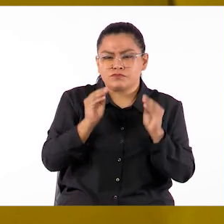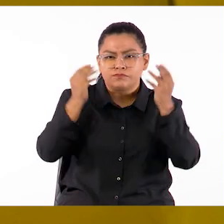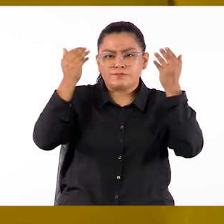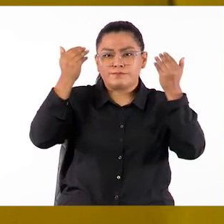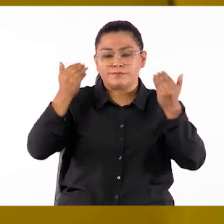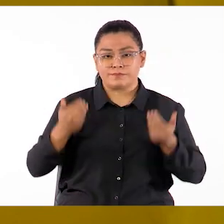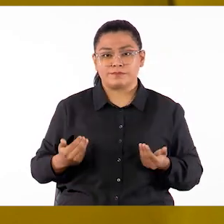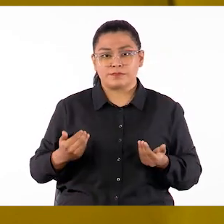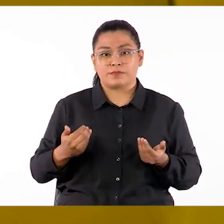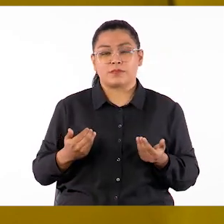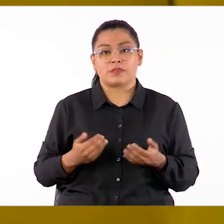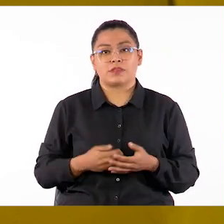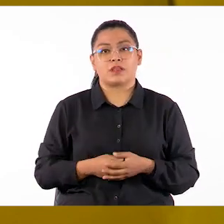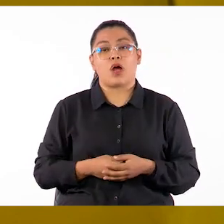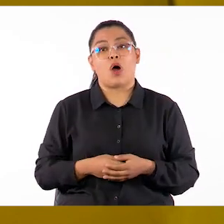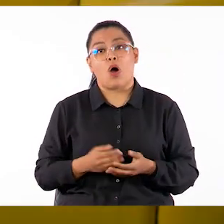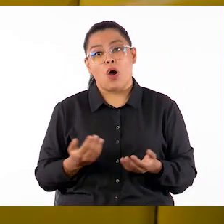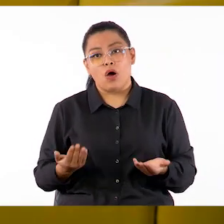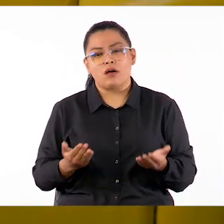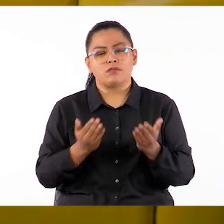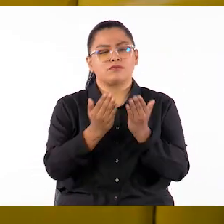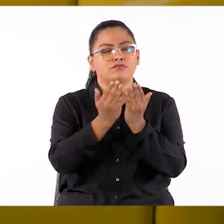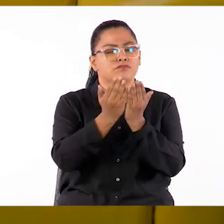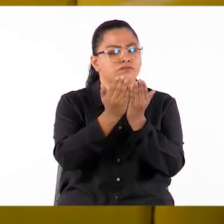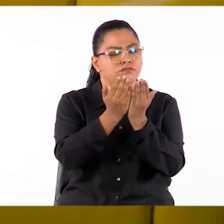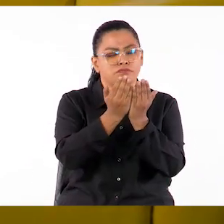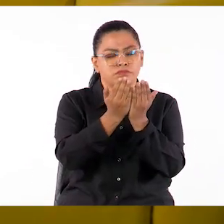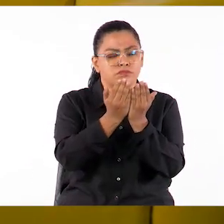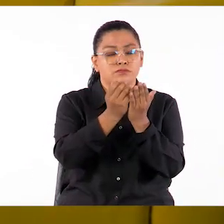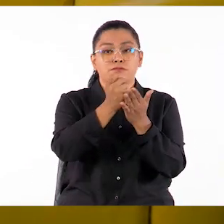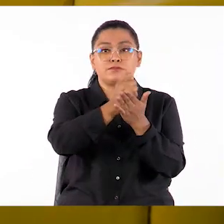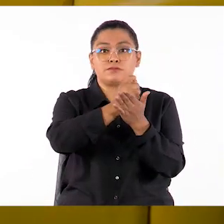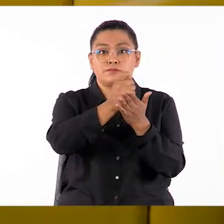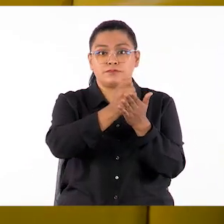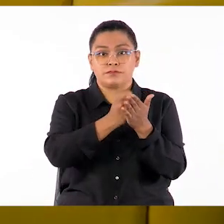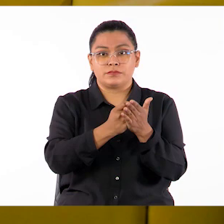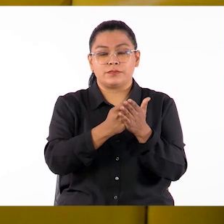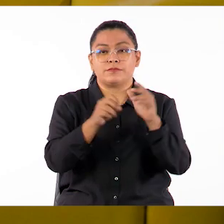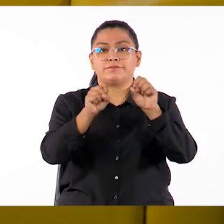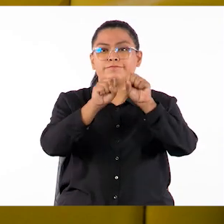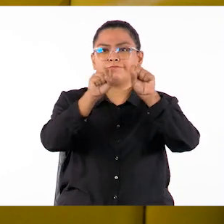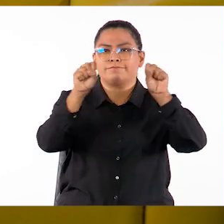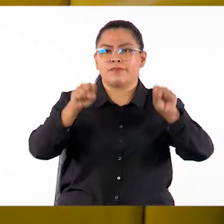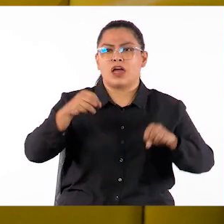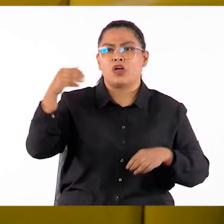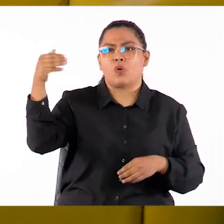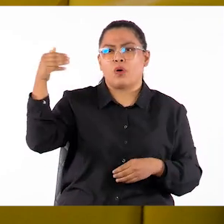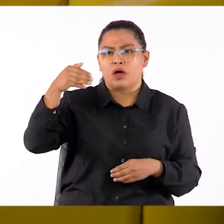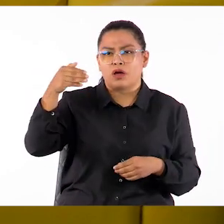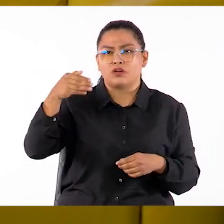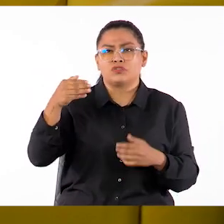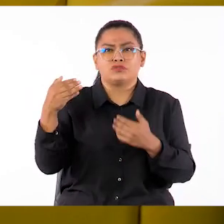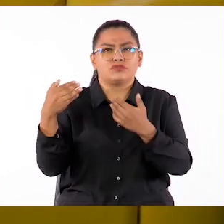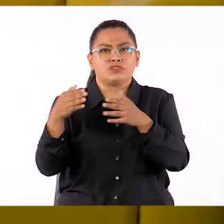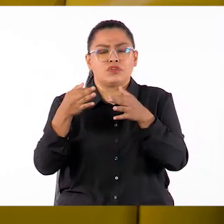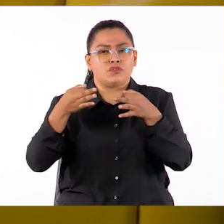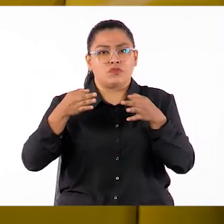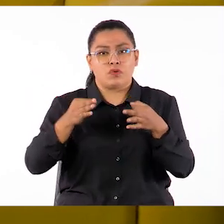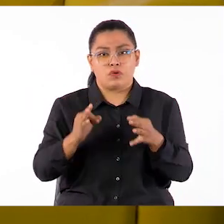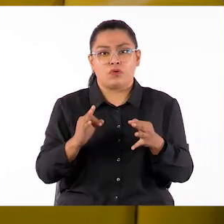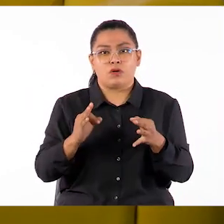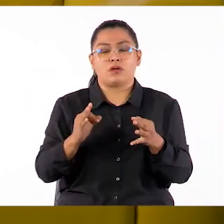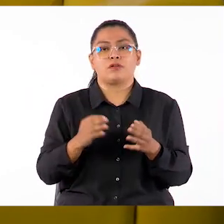y de lectoescritura. Un sistema de educación multimodal permite agrupar los